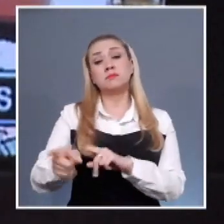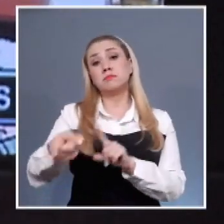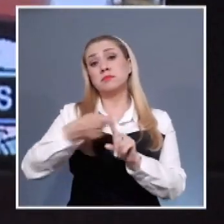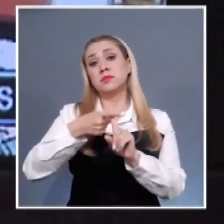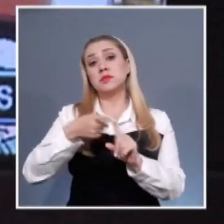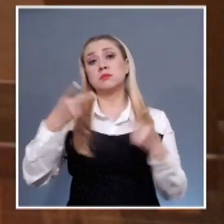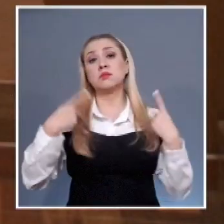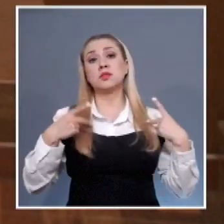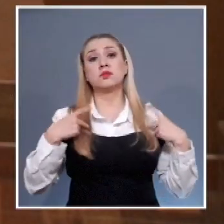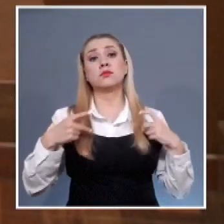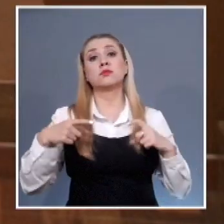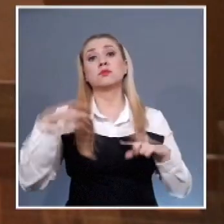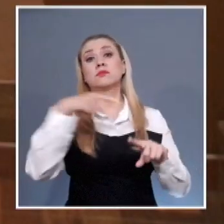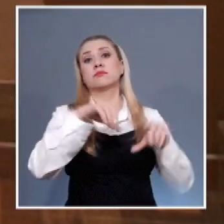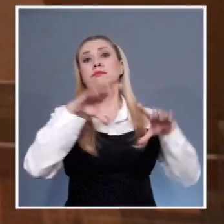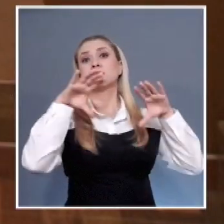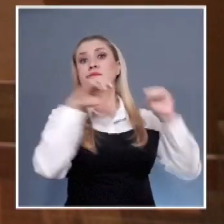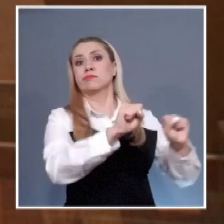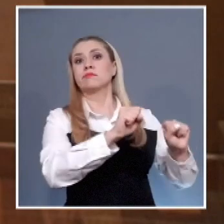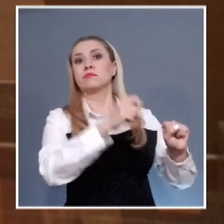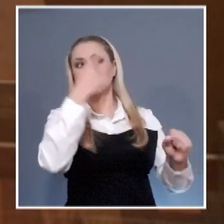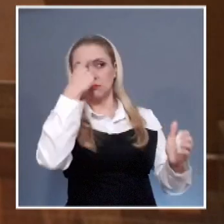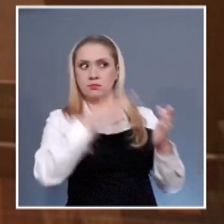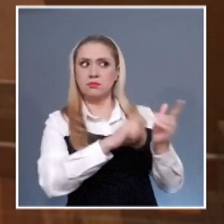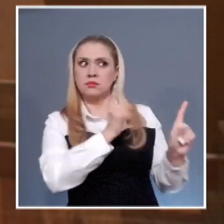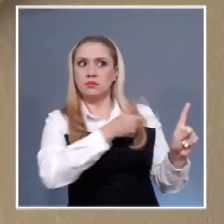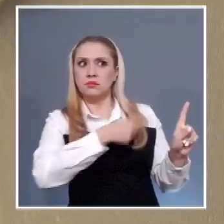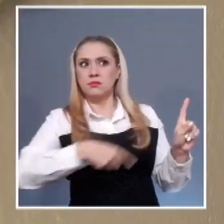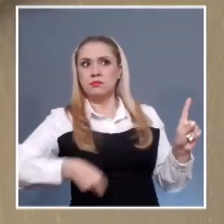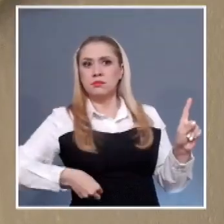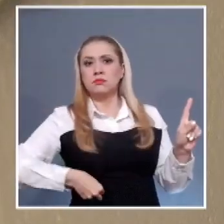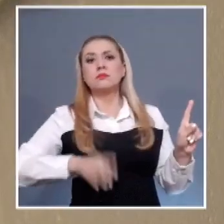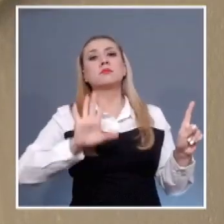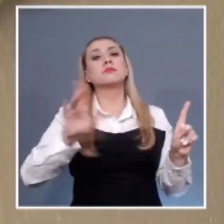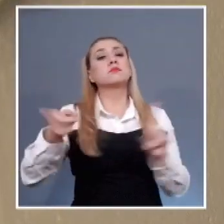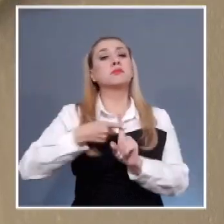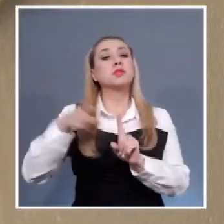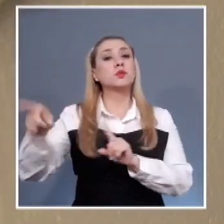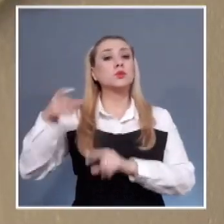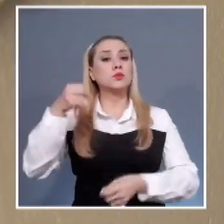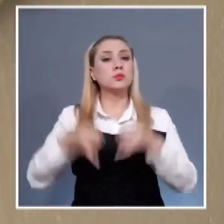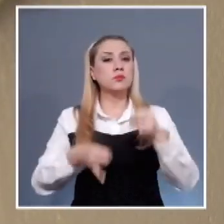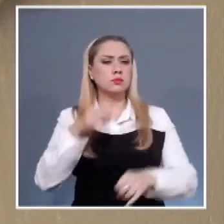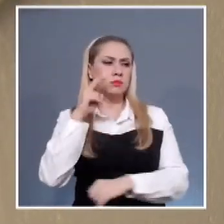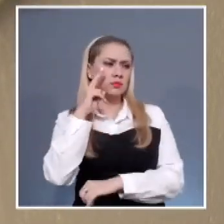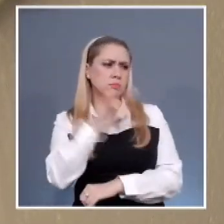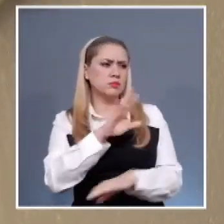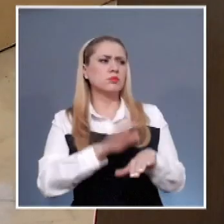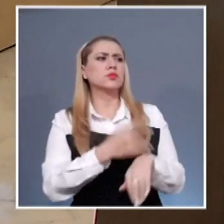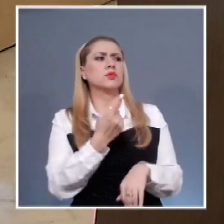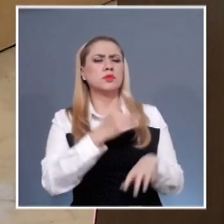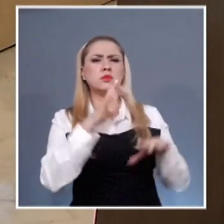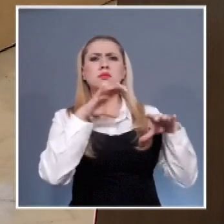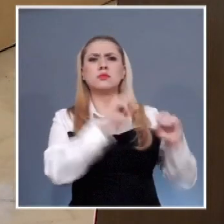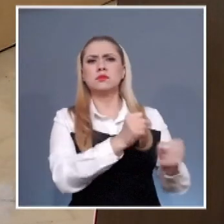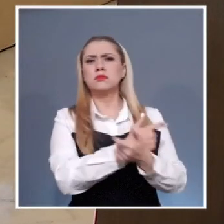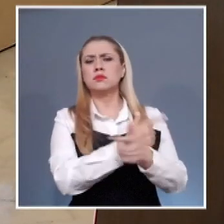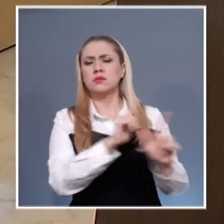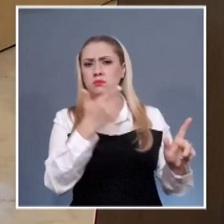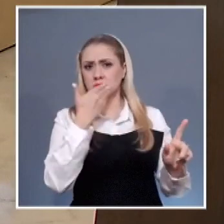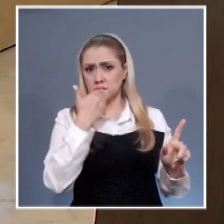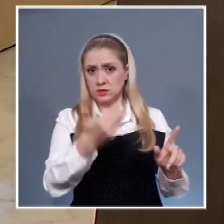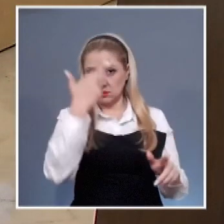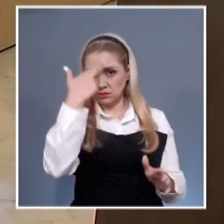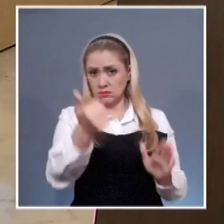Es decir, que un juez de control tuvo que verificar si las razones por las que fue privada de la libertad fueron válidas desde el punto de